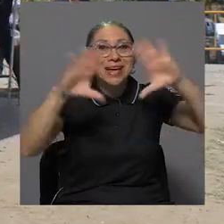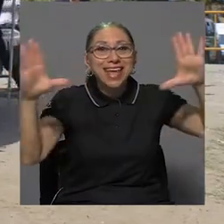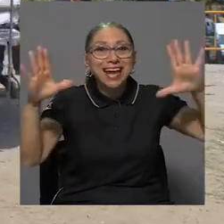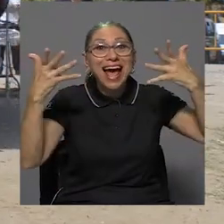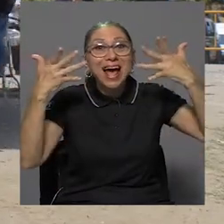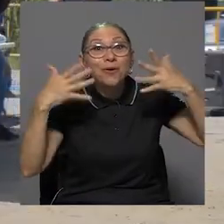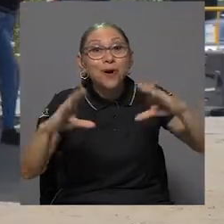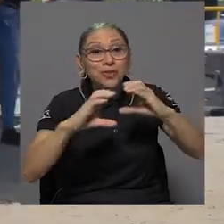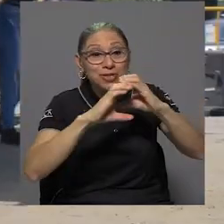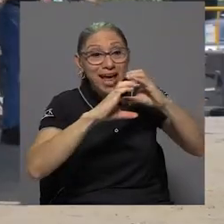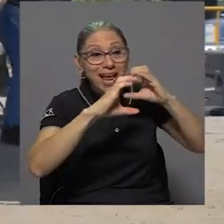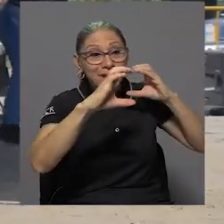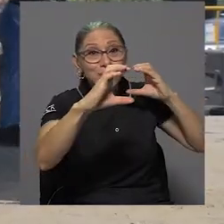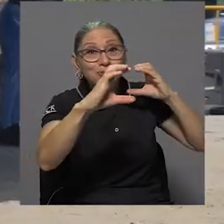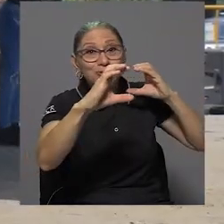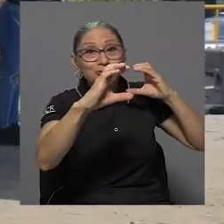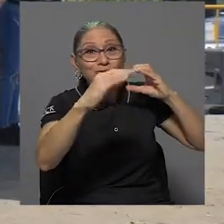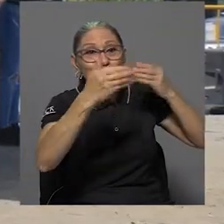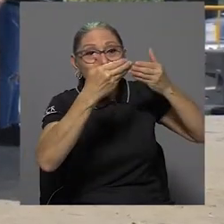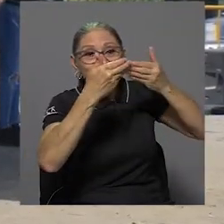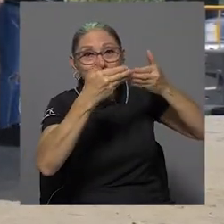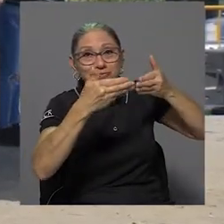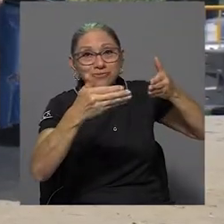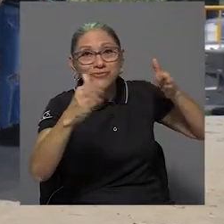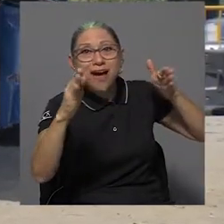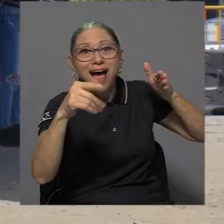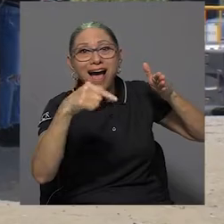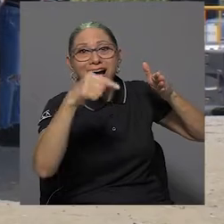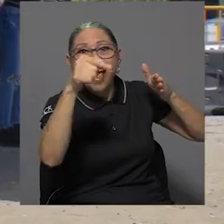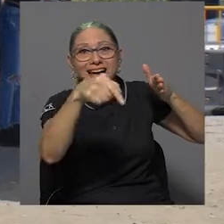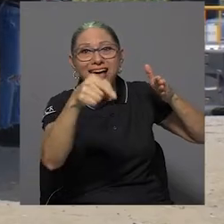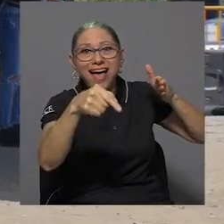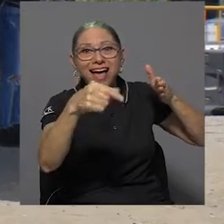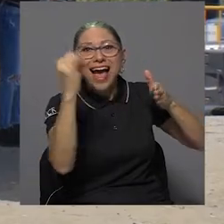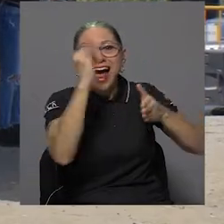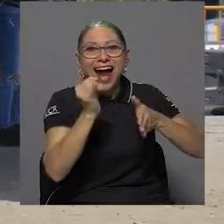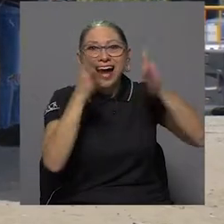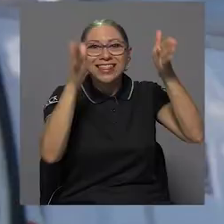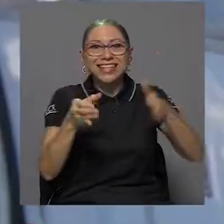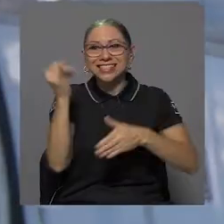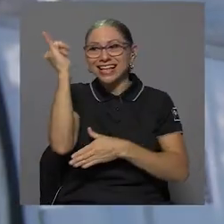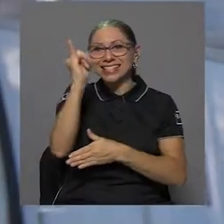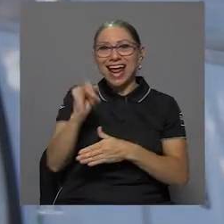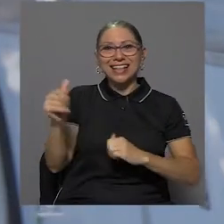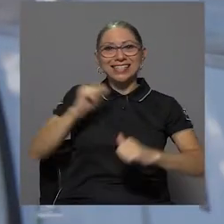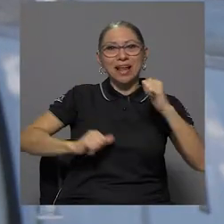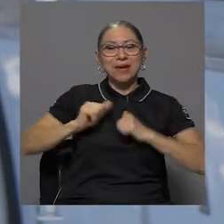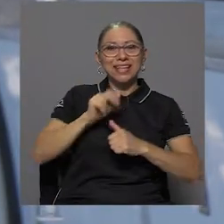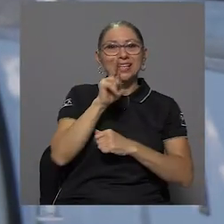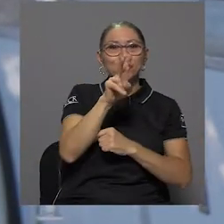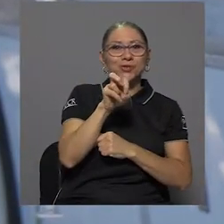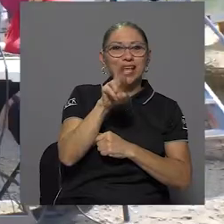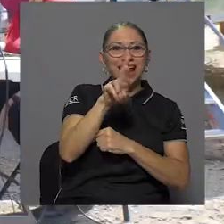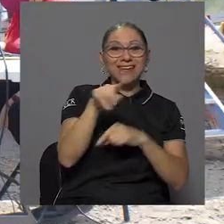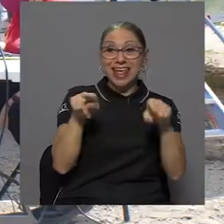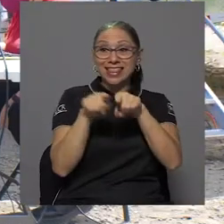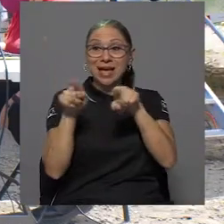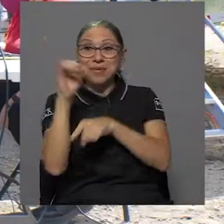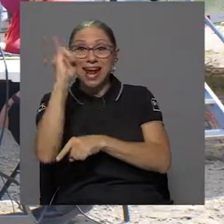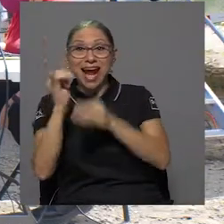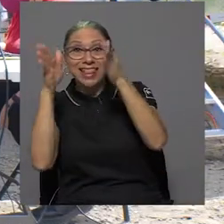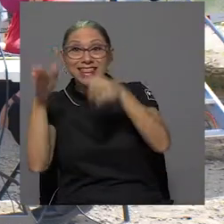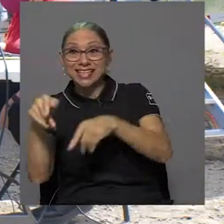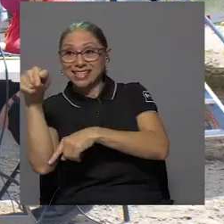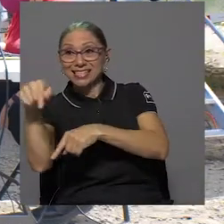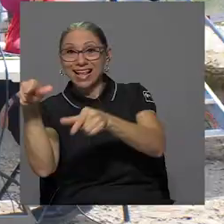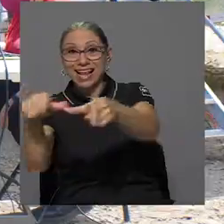ala delantera y dejó que artistas de la Escuela de Artes Dramáticas de la UCR y artistas del Cantón dejaran